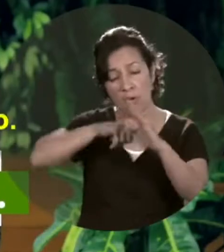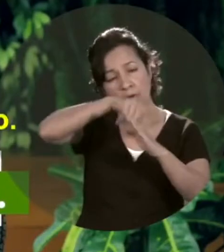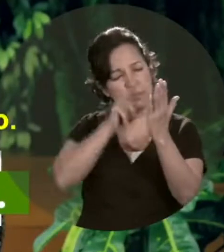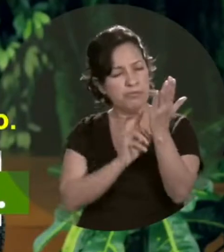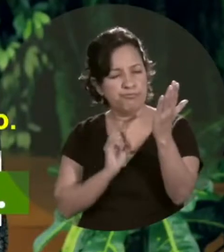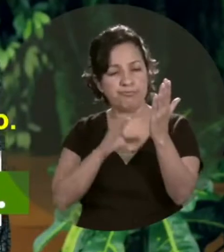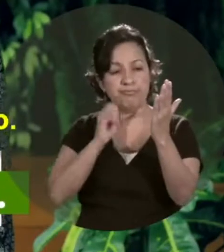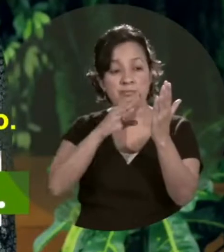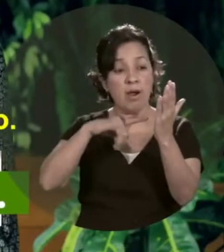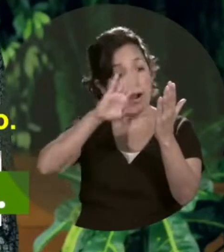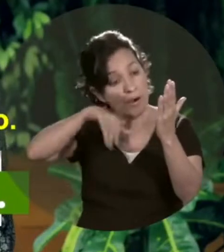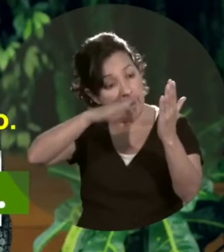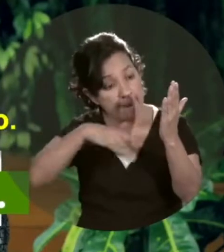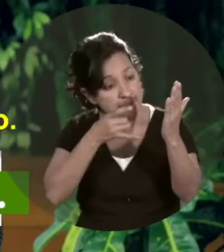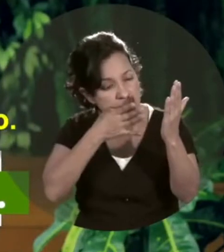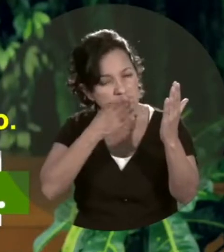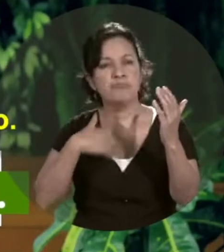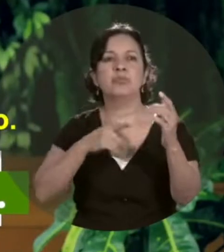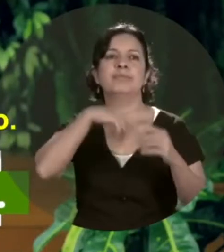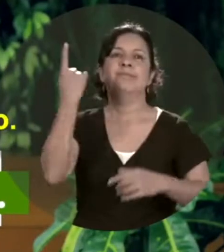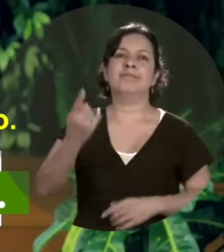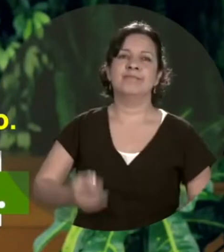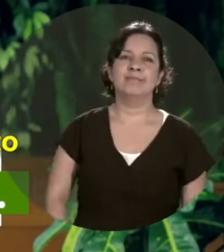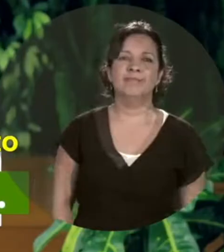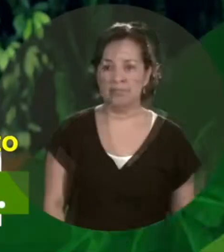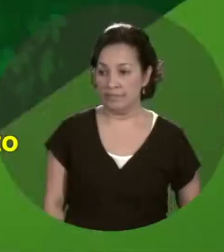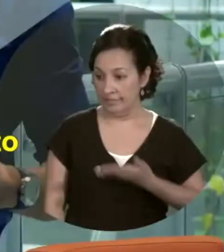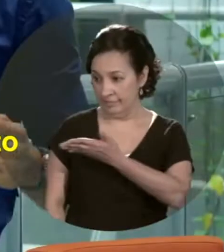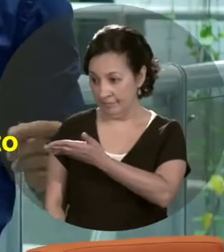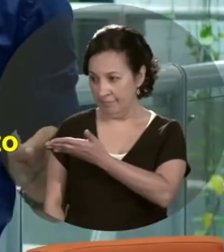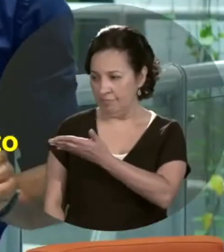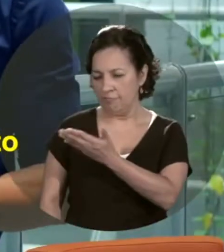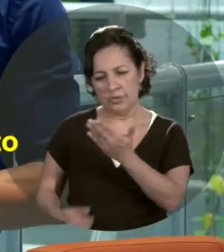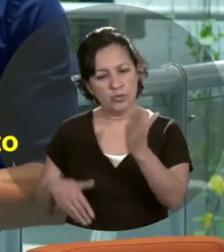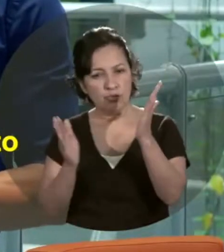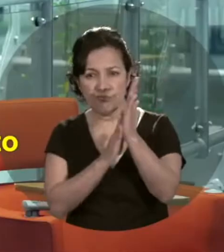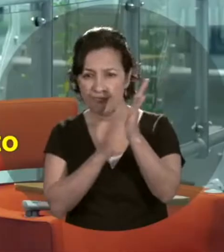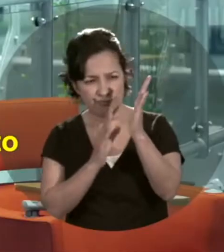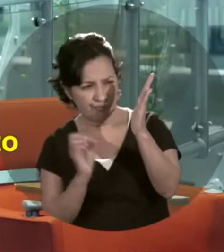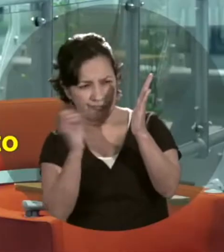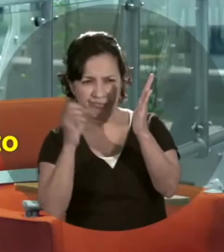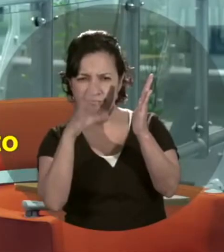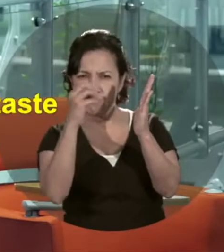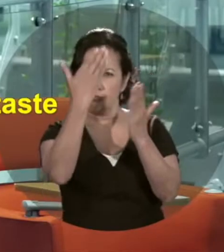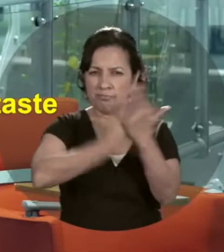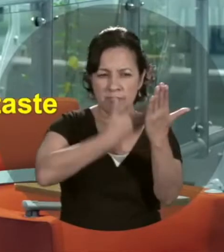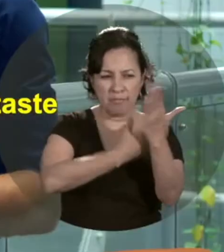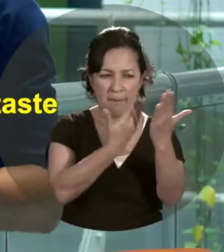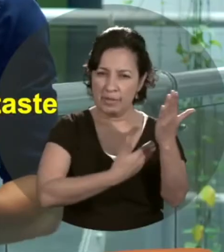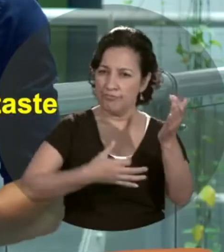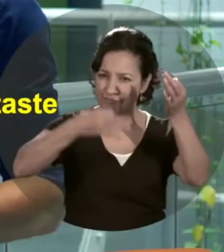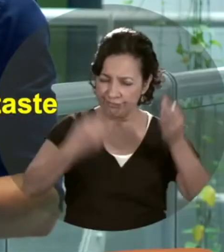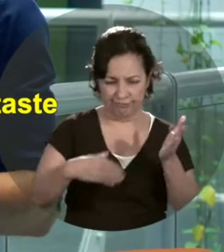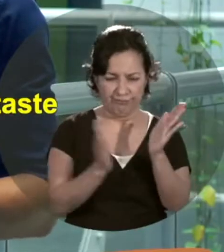campos los datos incompletos podrían generarte una exclusión del proceso después de la inscripción inicias la fase de reclutamiento